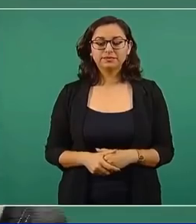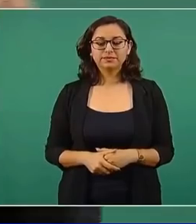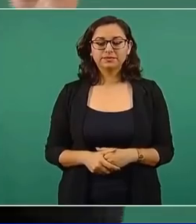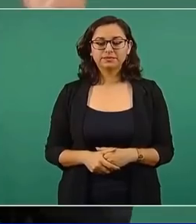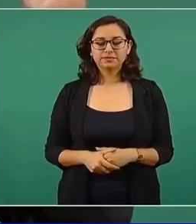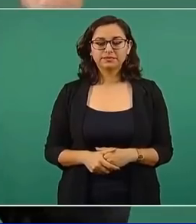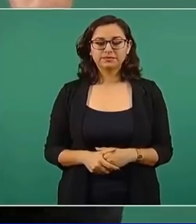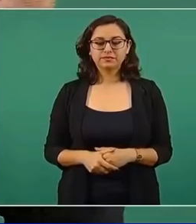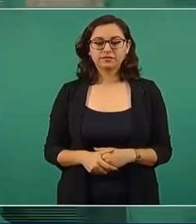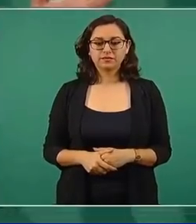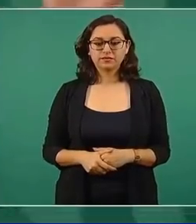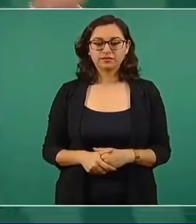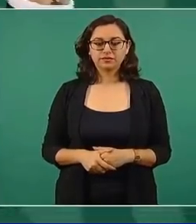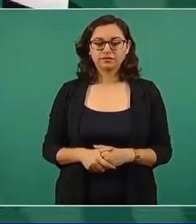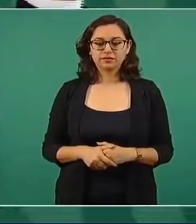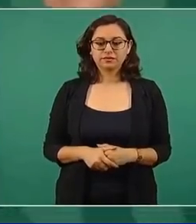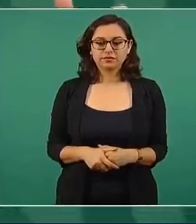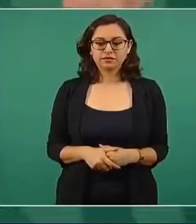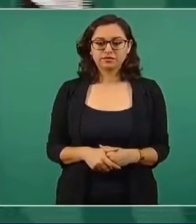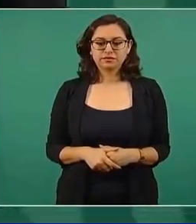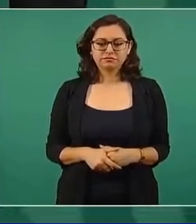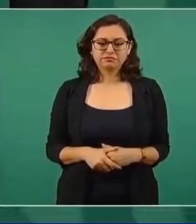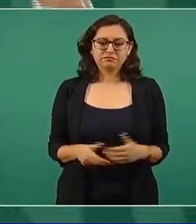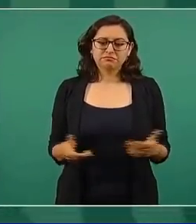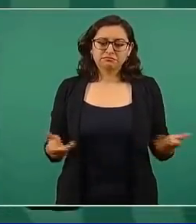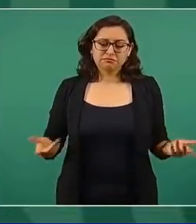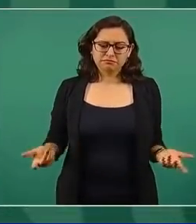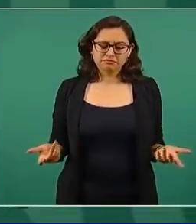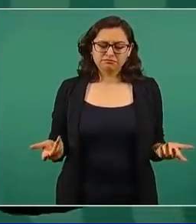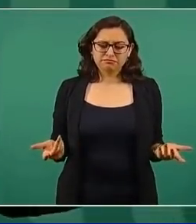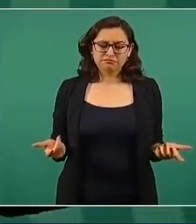¿para qué digo esto? Bueno,